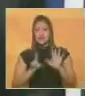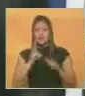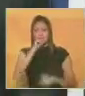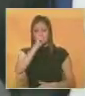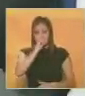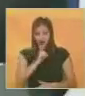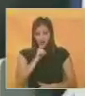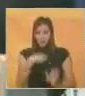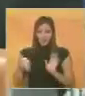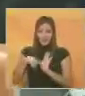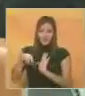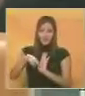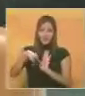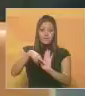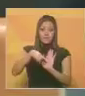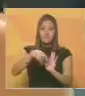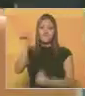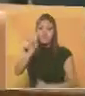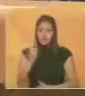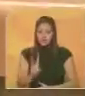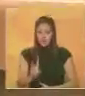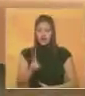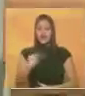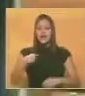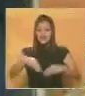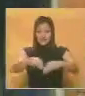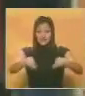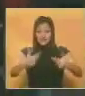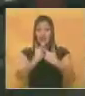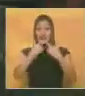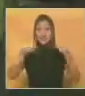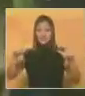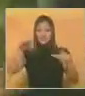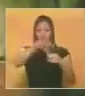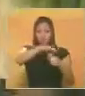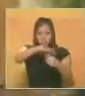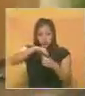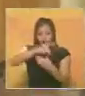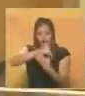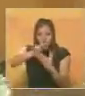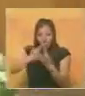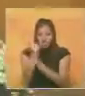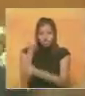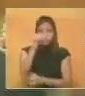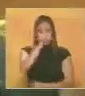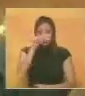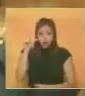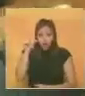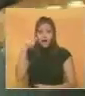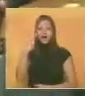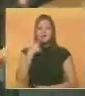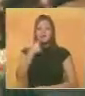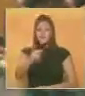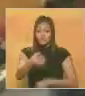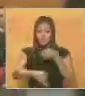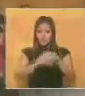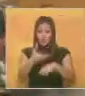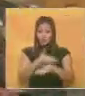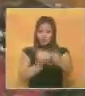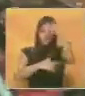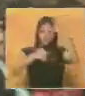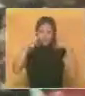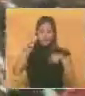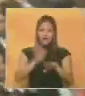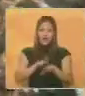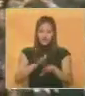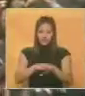consecutivo, Venezuela es territorio libre de cultivos ilícitos, tal como el comandante Chávez lo acaba